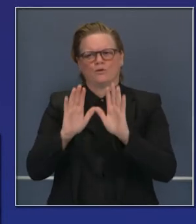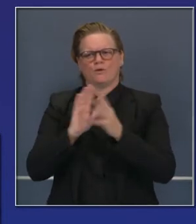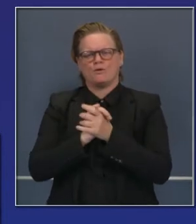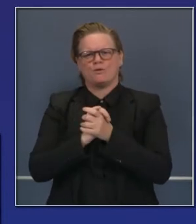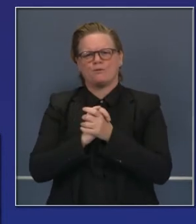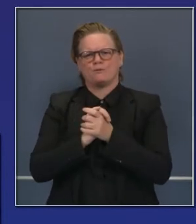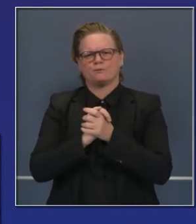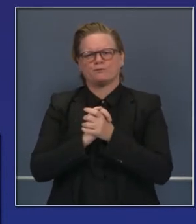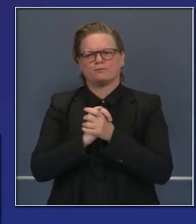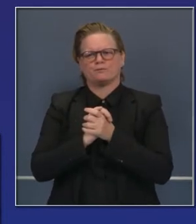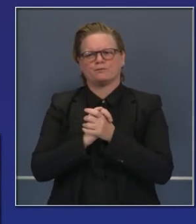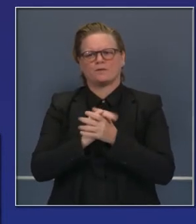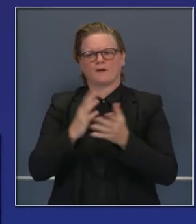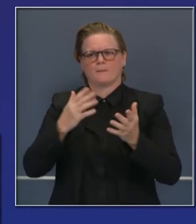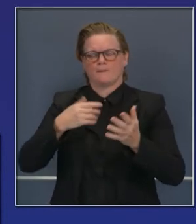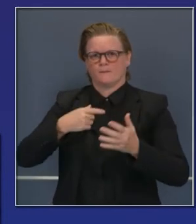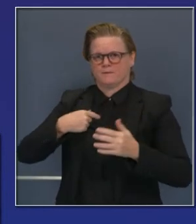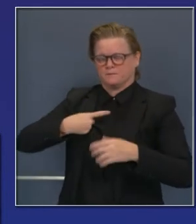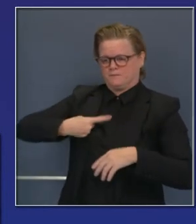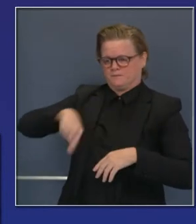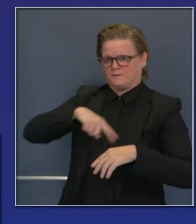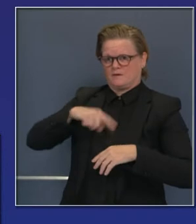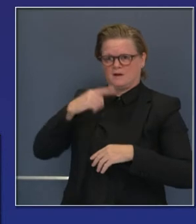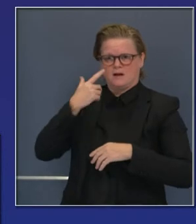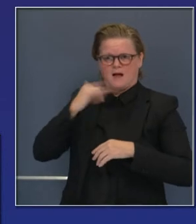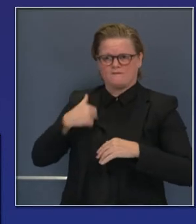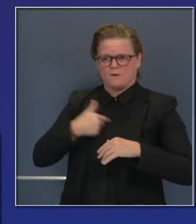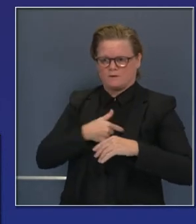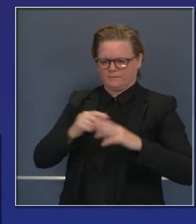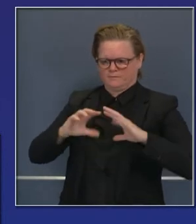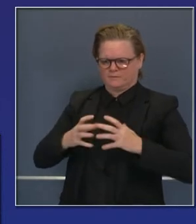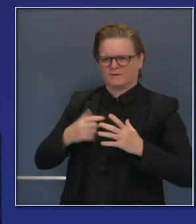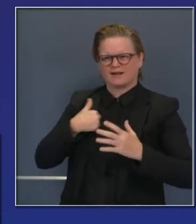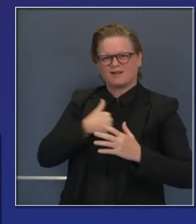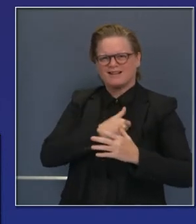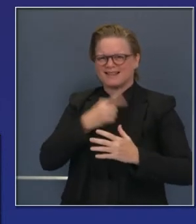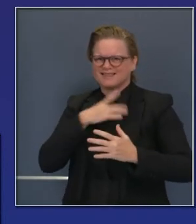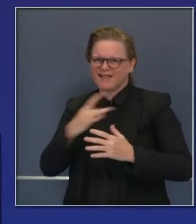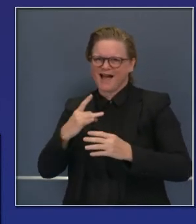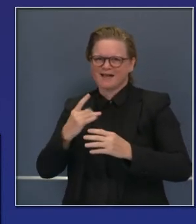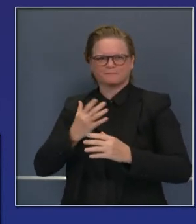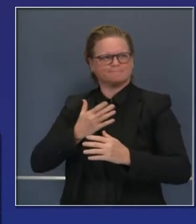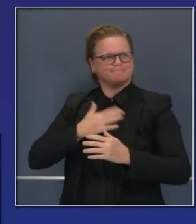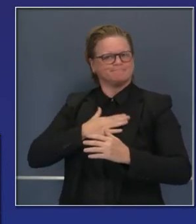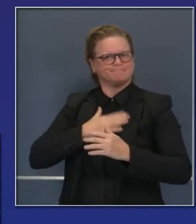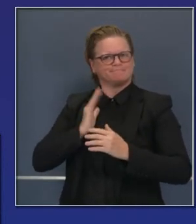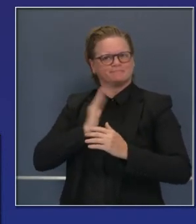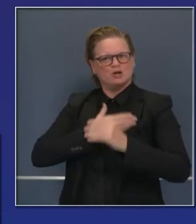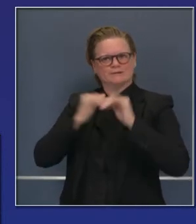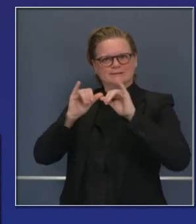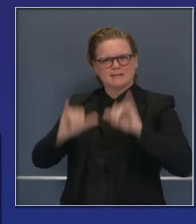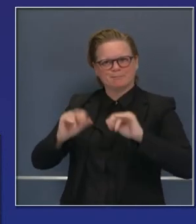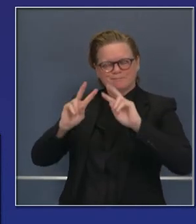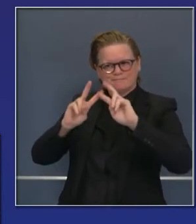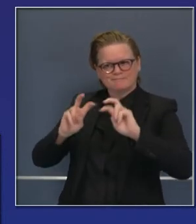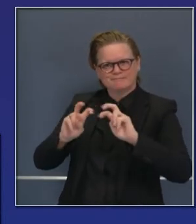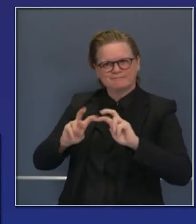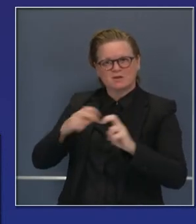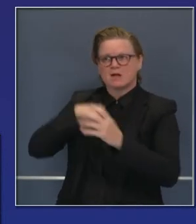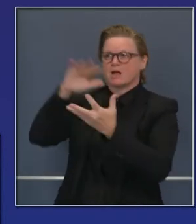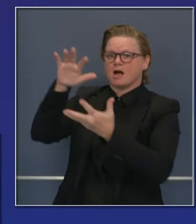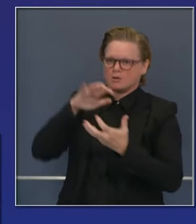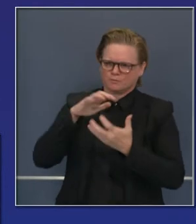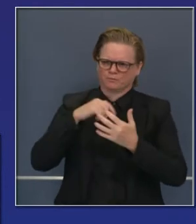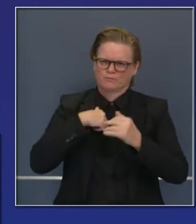Generalmente la autoridad de lo que ellos calculan para cuándo pueden llegar las vacunas, cuándo podremos ver